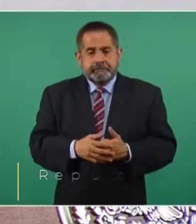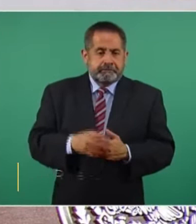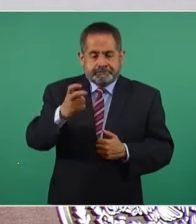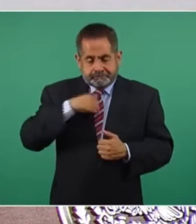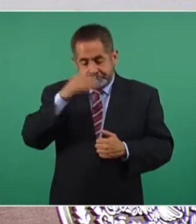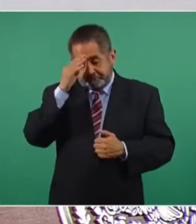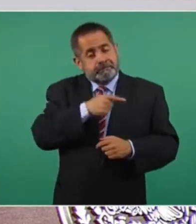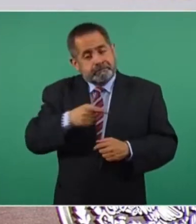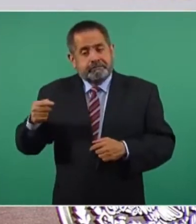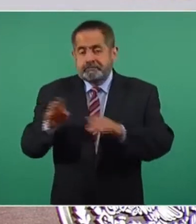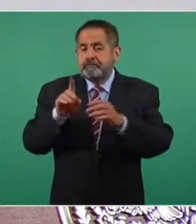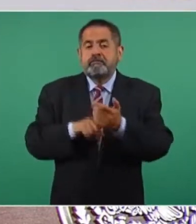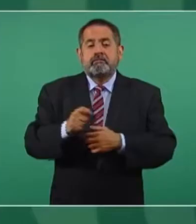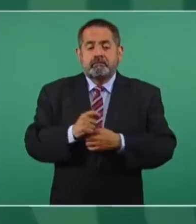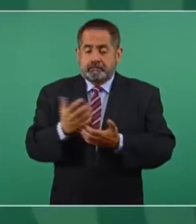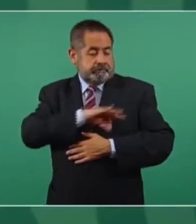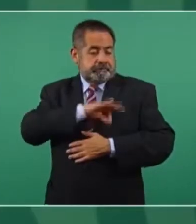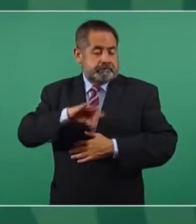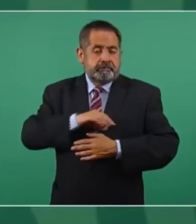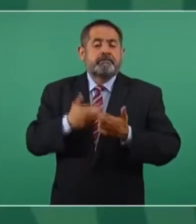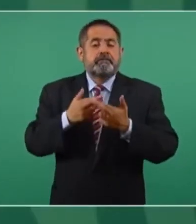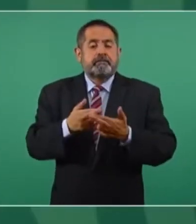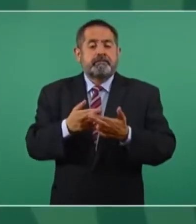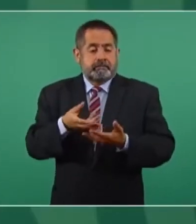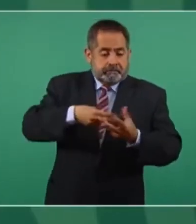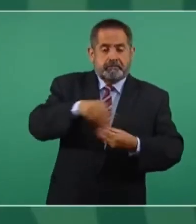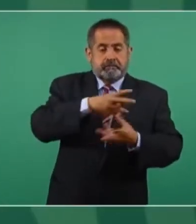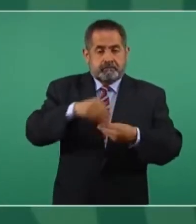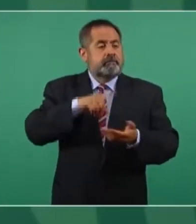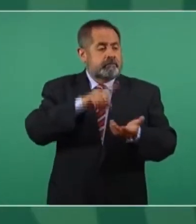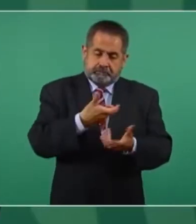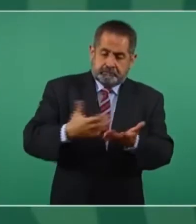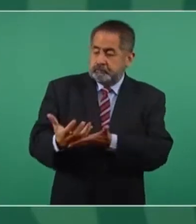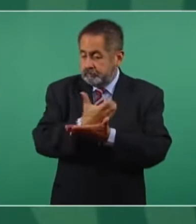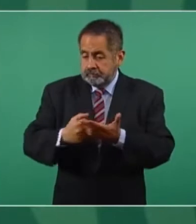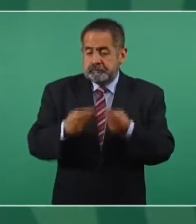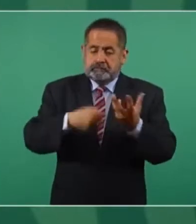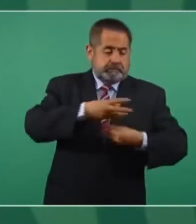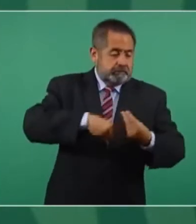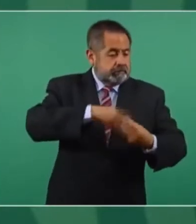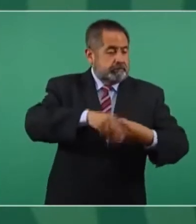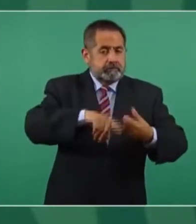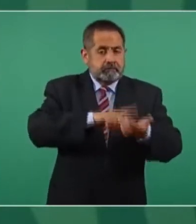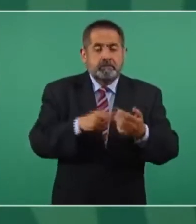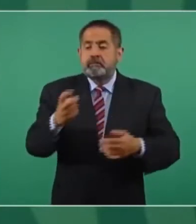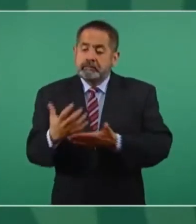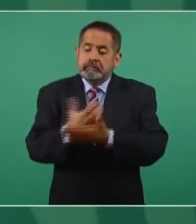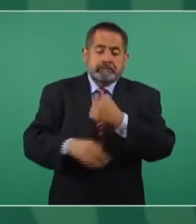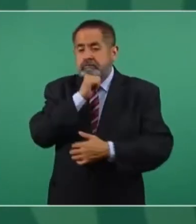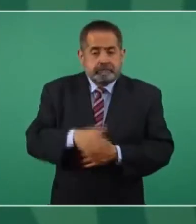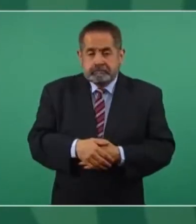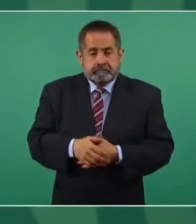durante algún tiempo a que las utilidades se reinvirtieran en la propia refinería. No había utilidad, a eso me refería